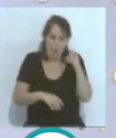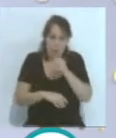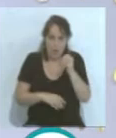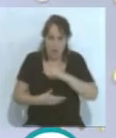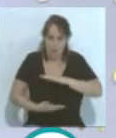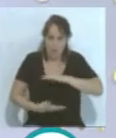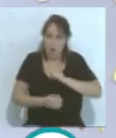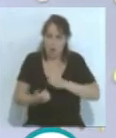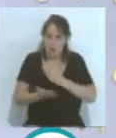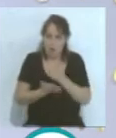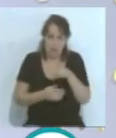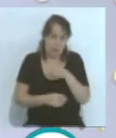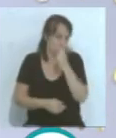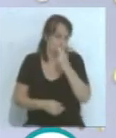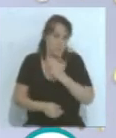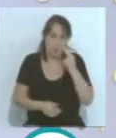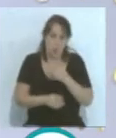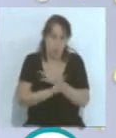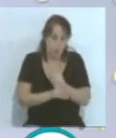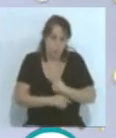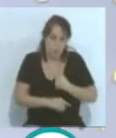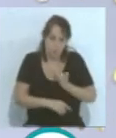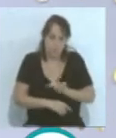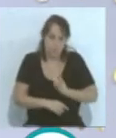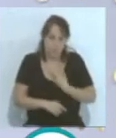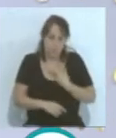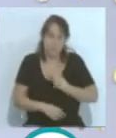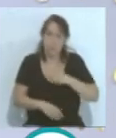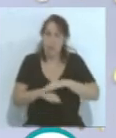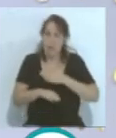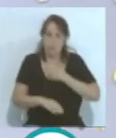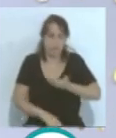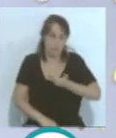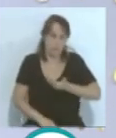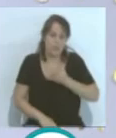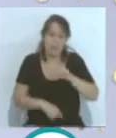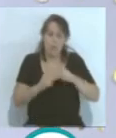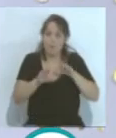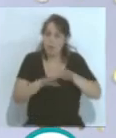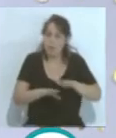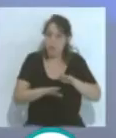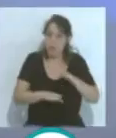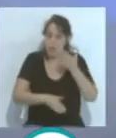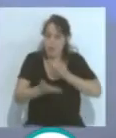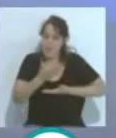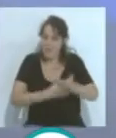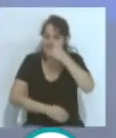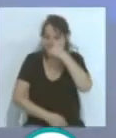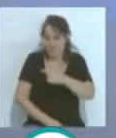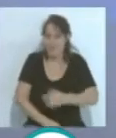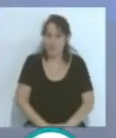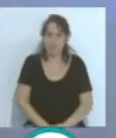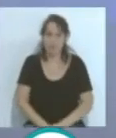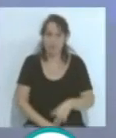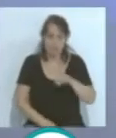en el jugador yo lo aprecio mucho y creo que la afición sabe también después dar esa recompensa. Claro, y como todos los años